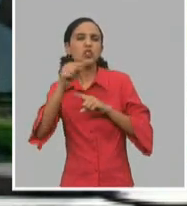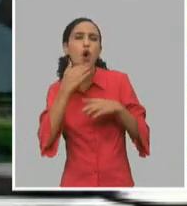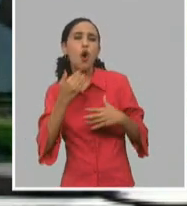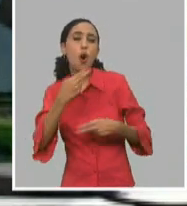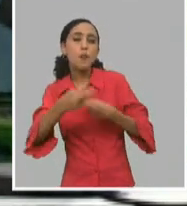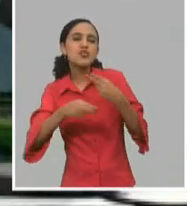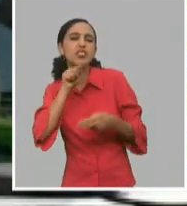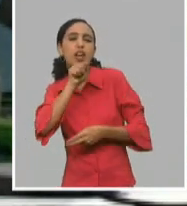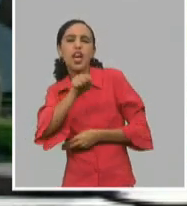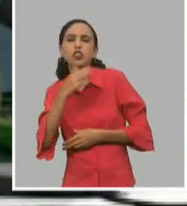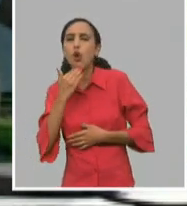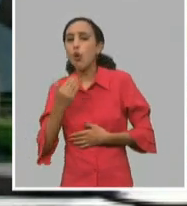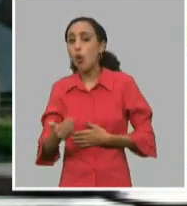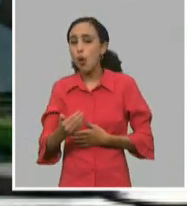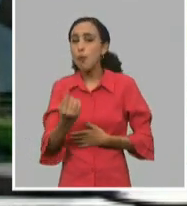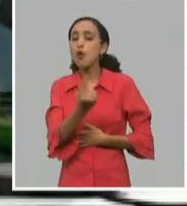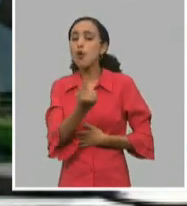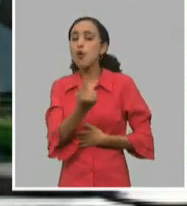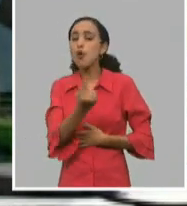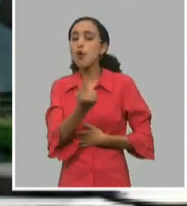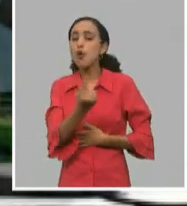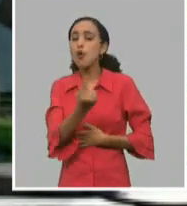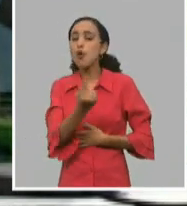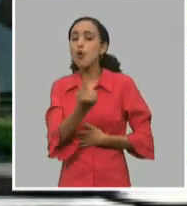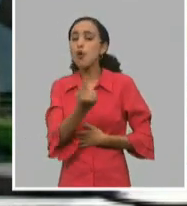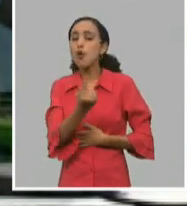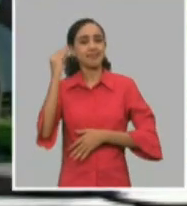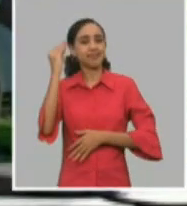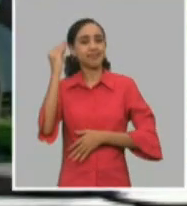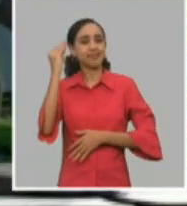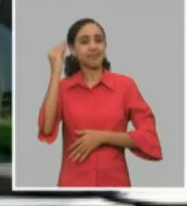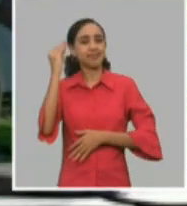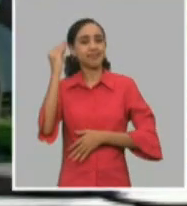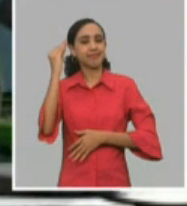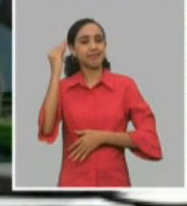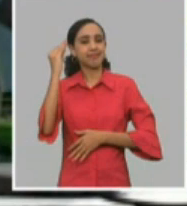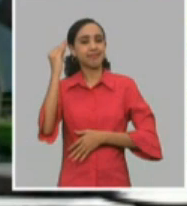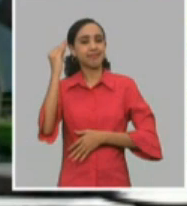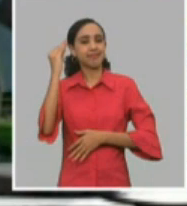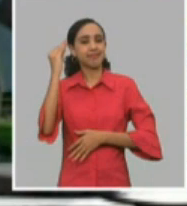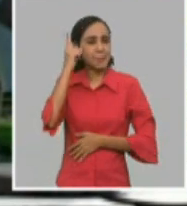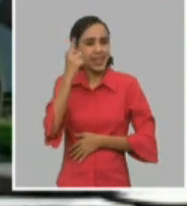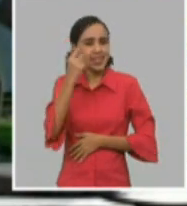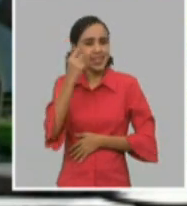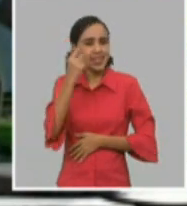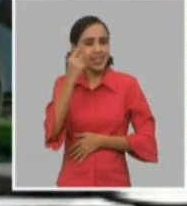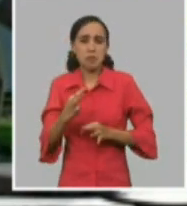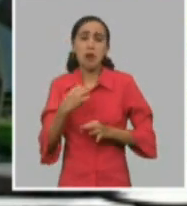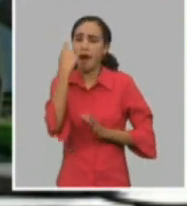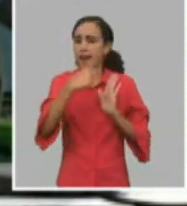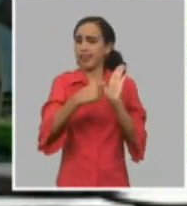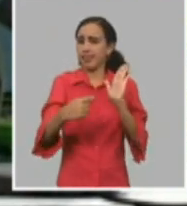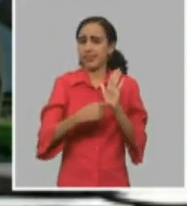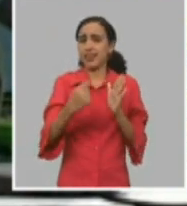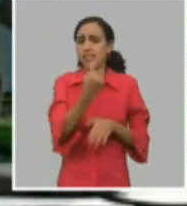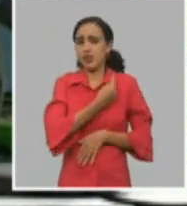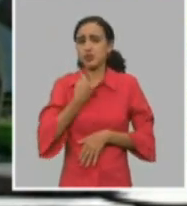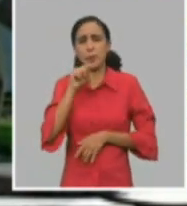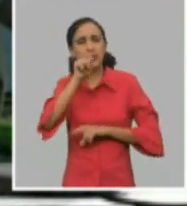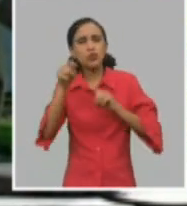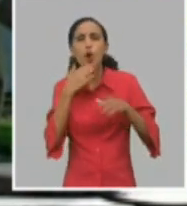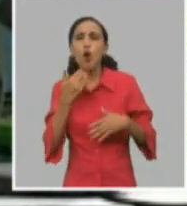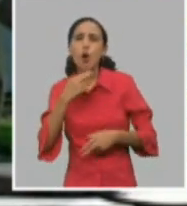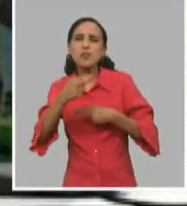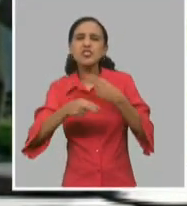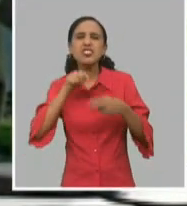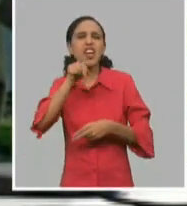esto. Nosotros siempre buscamos la mejor experiencia con la sencillez que nosotros nos caracteriza, cómo tú hiciste